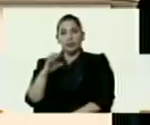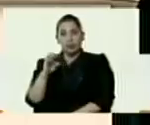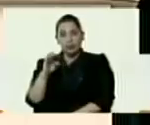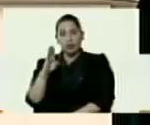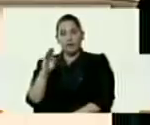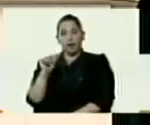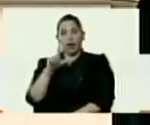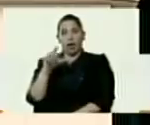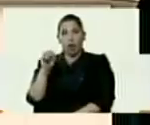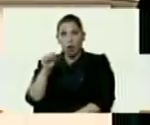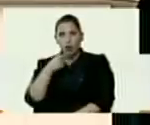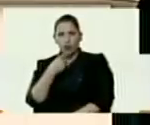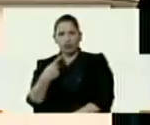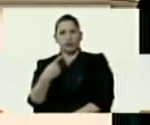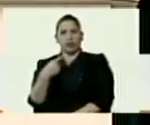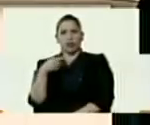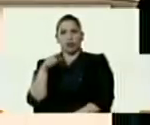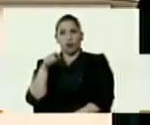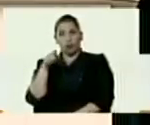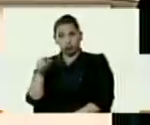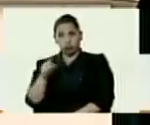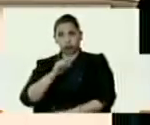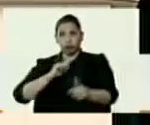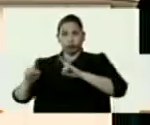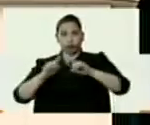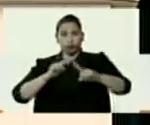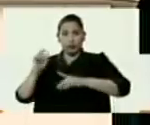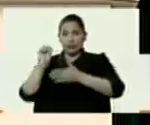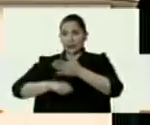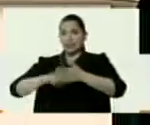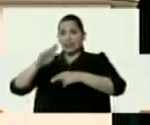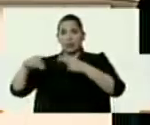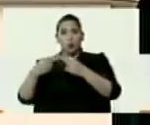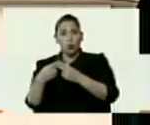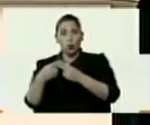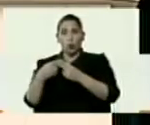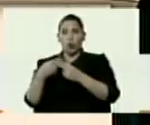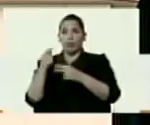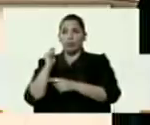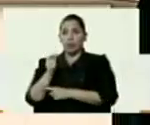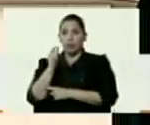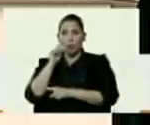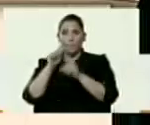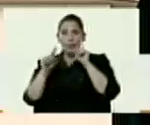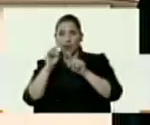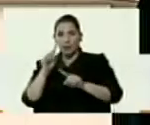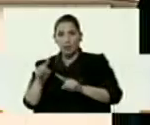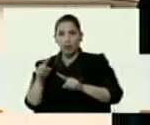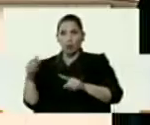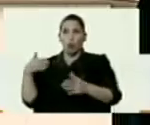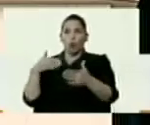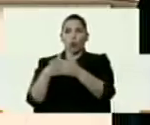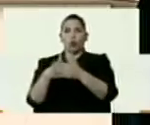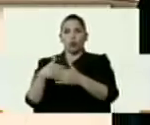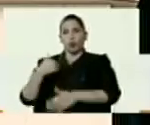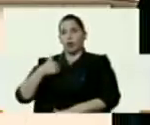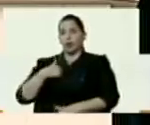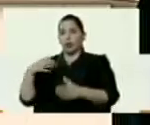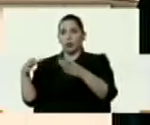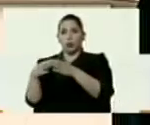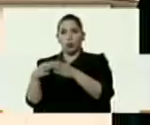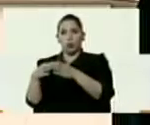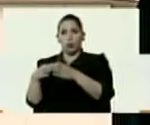Ceballos diciendo que se actúe sin ningún tipo de miramiento contra cualquier grupo irregular que